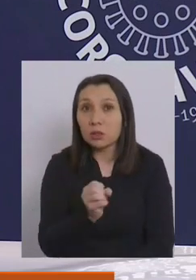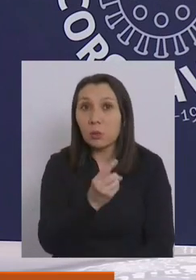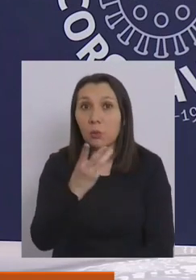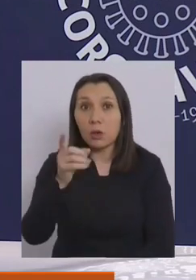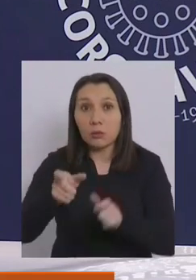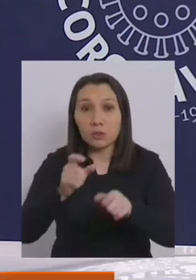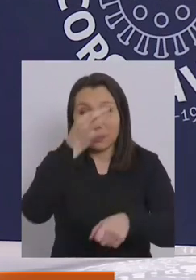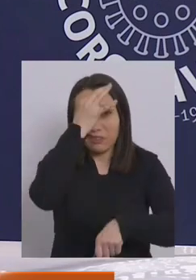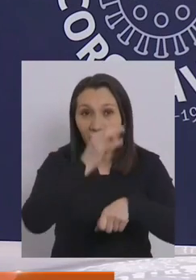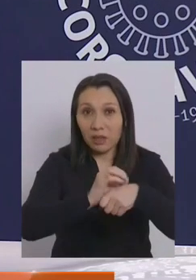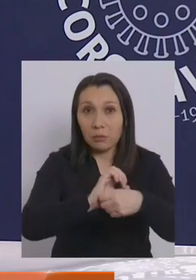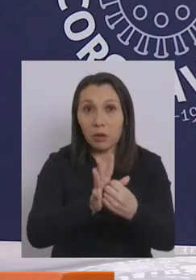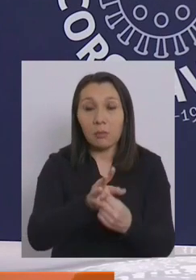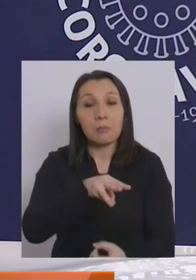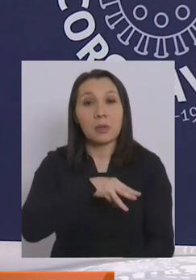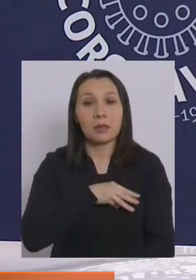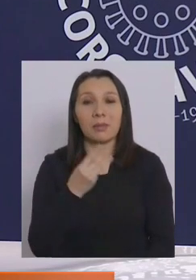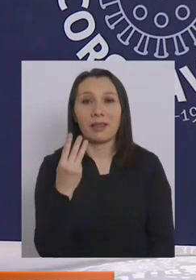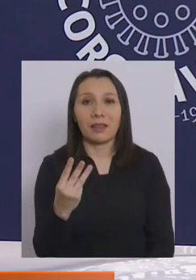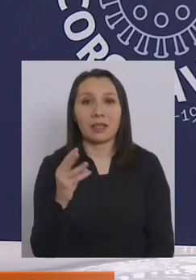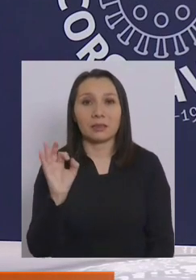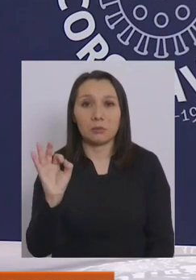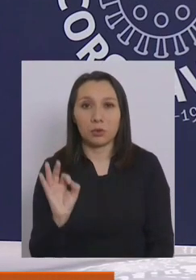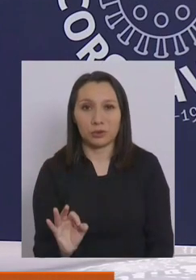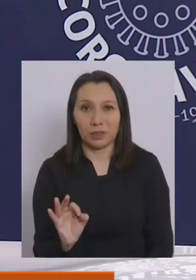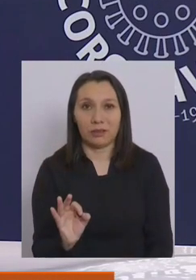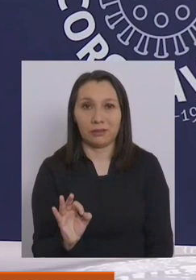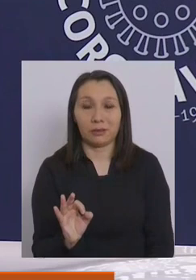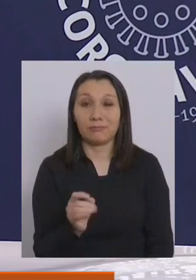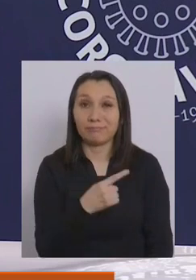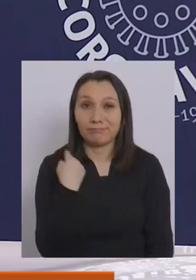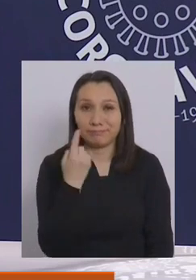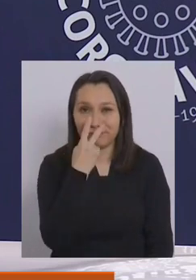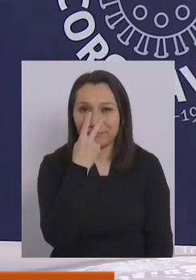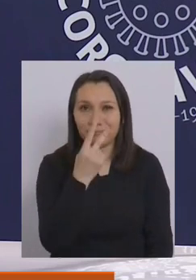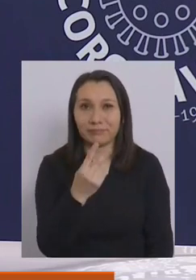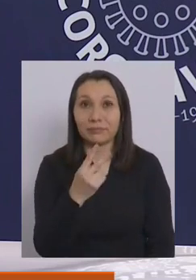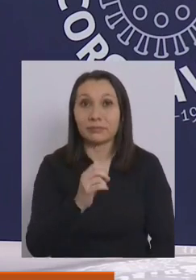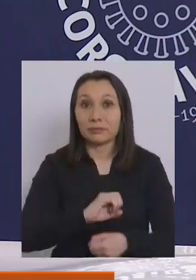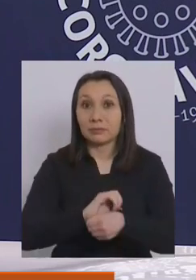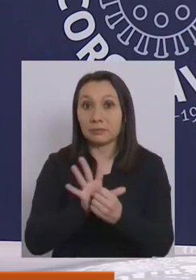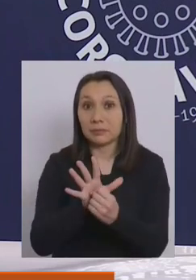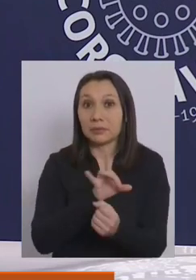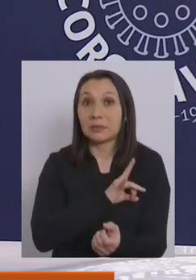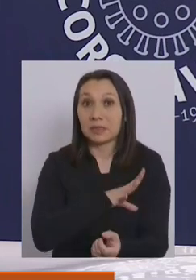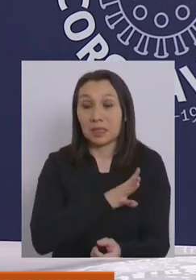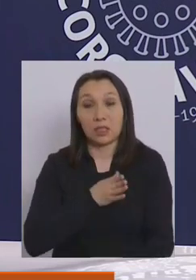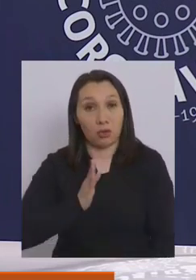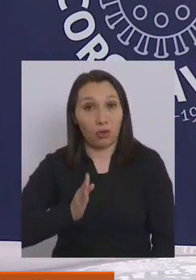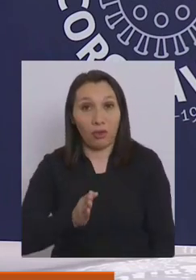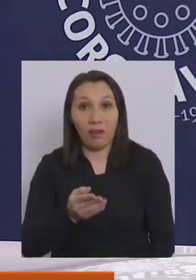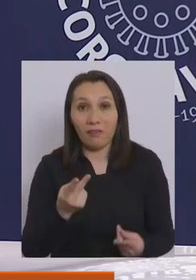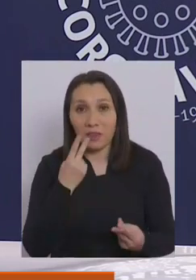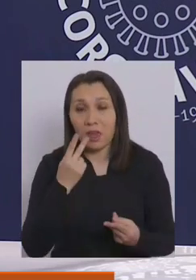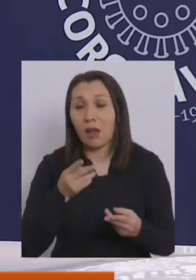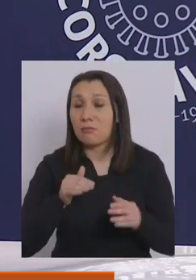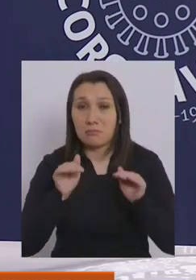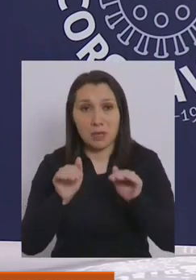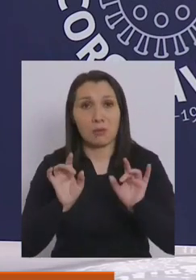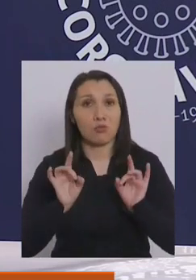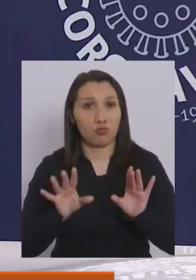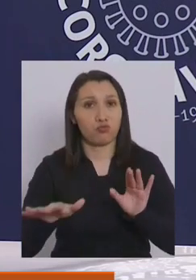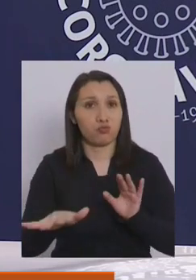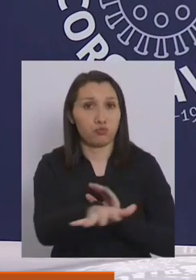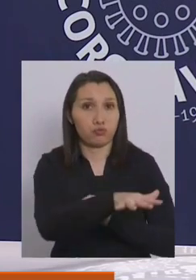en la región metropolitana de un 3%. Como vemos, la pandemia en nuestro país todavía se mantiene,